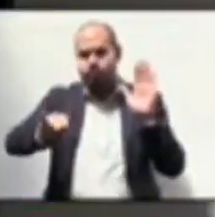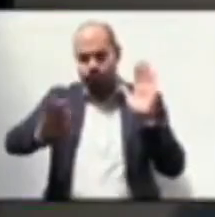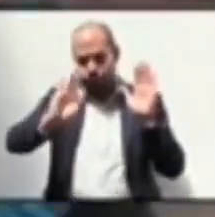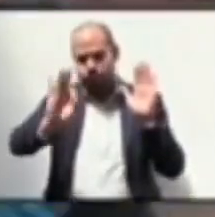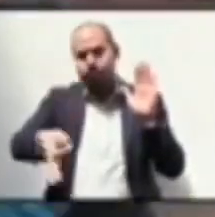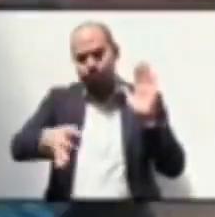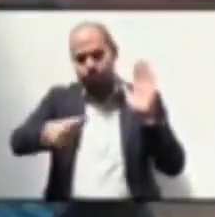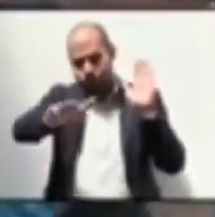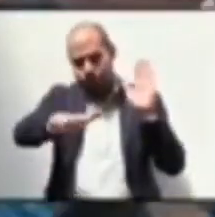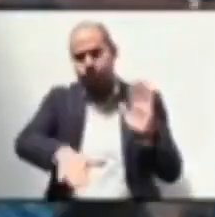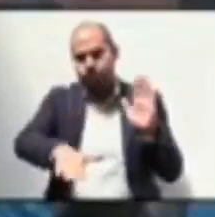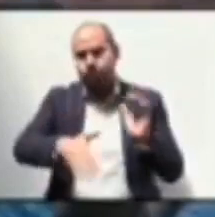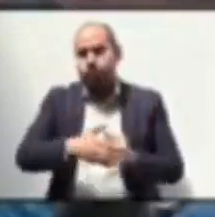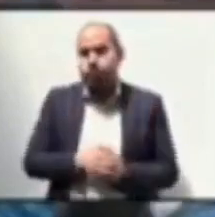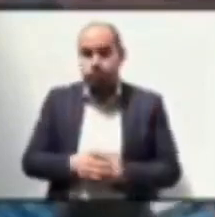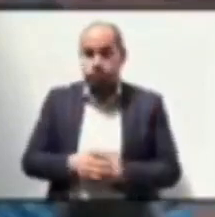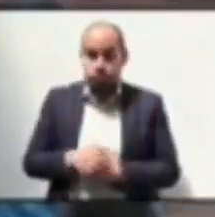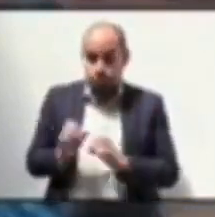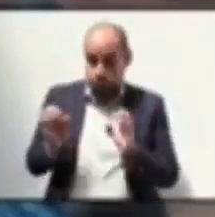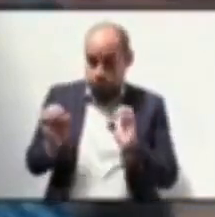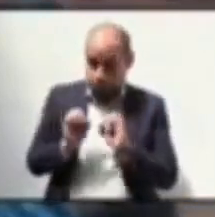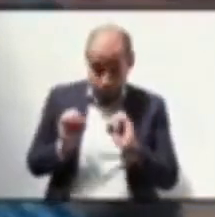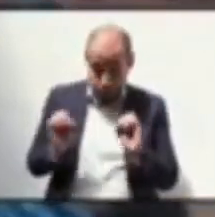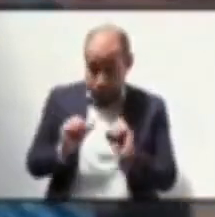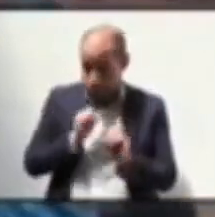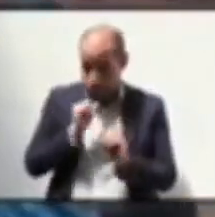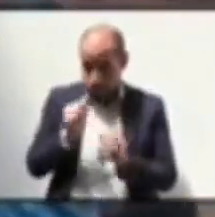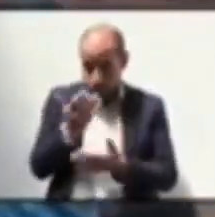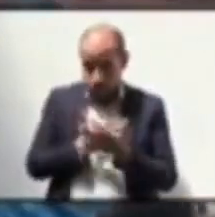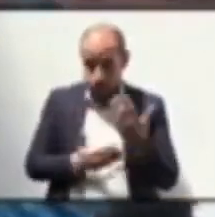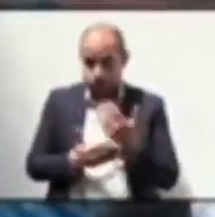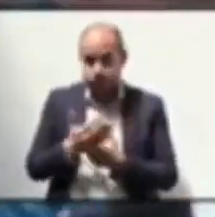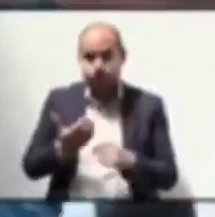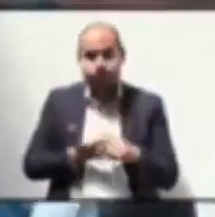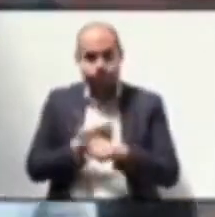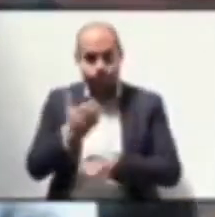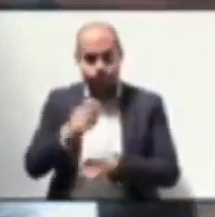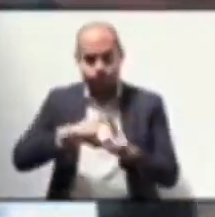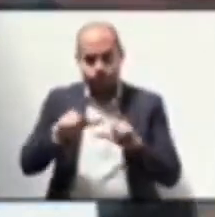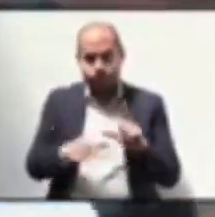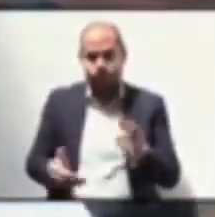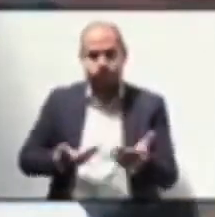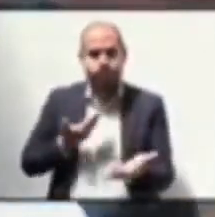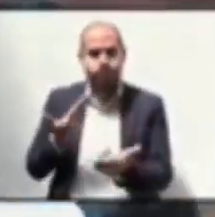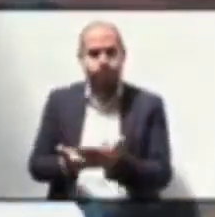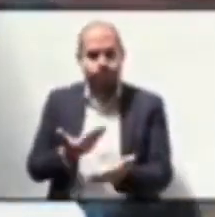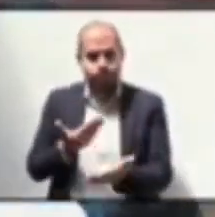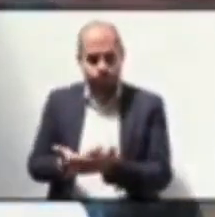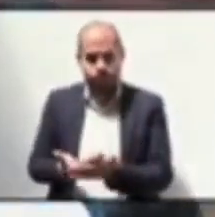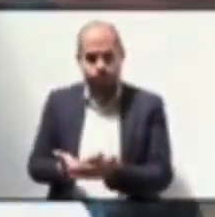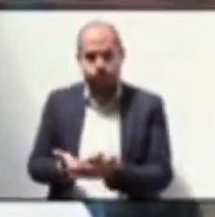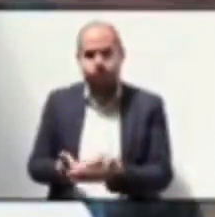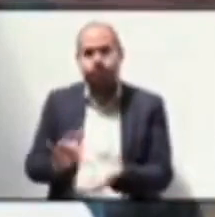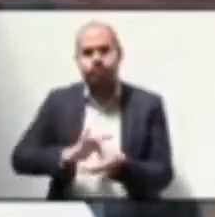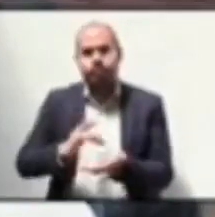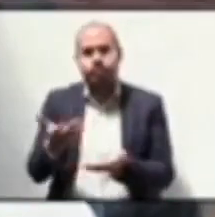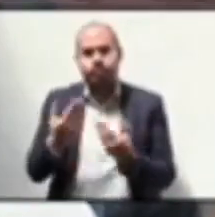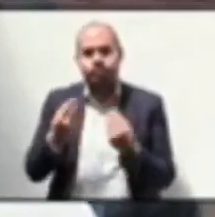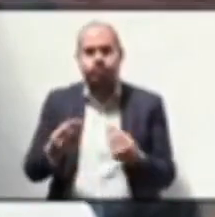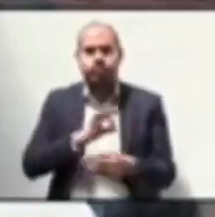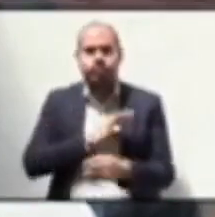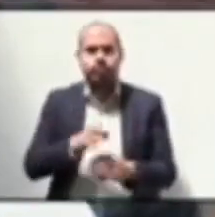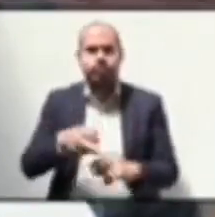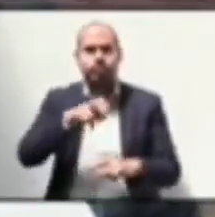Si no lo hicieran así, que el Estado y la nación se los demanden. Muchas gracias. Pueden